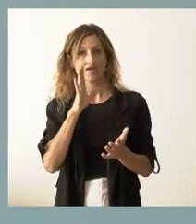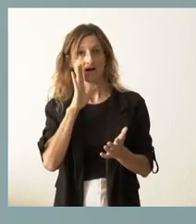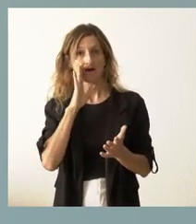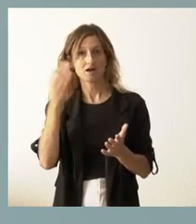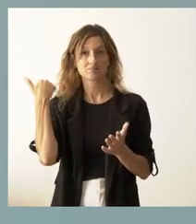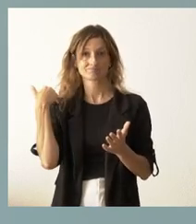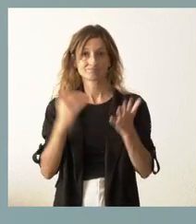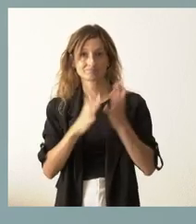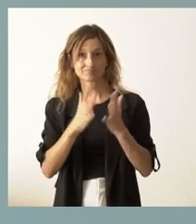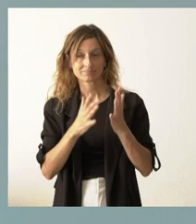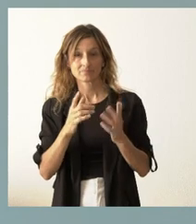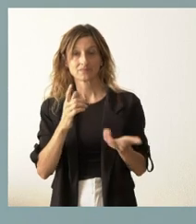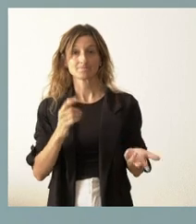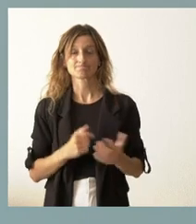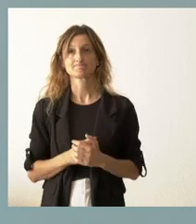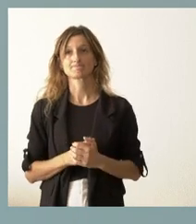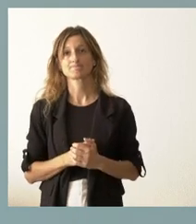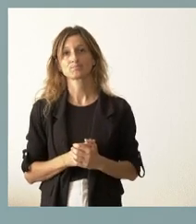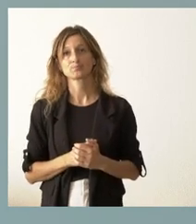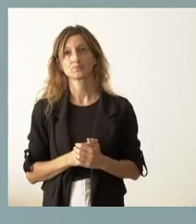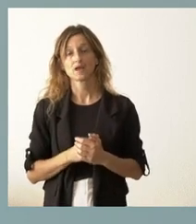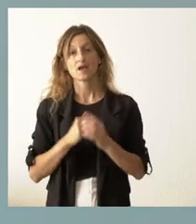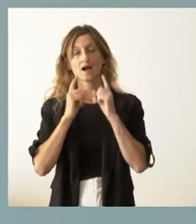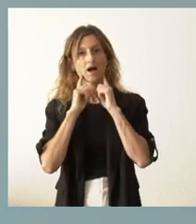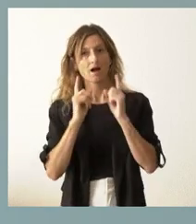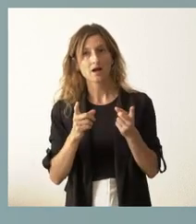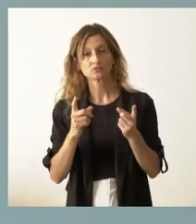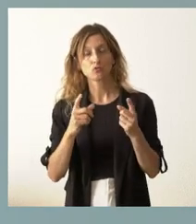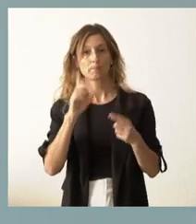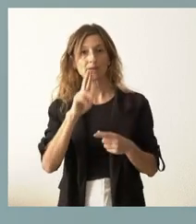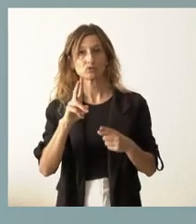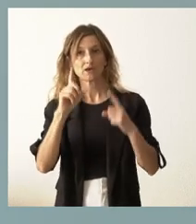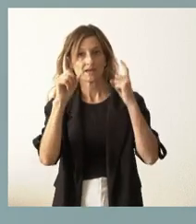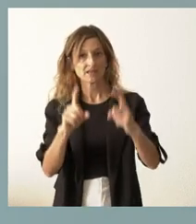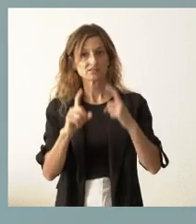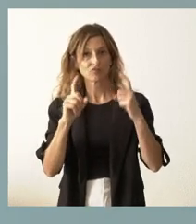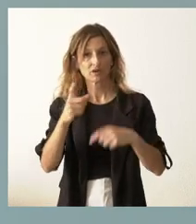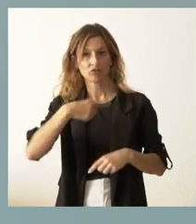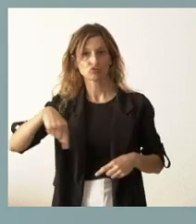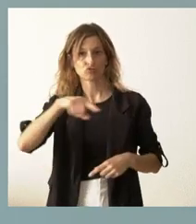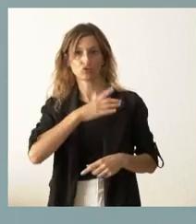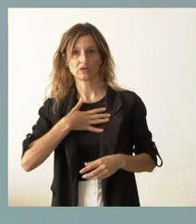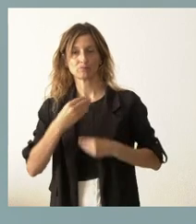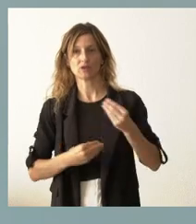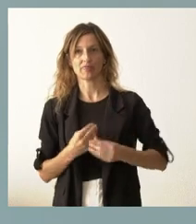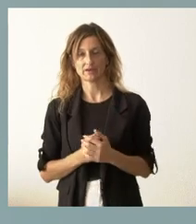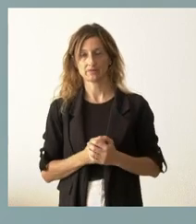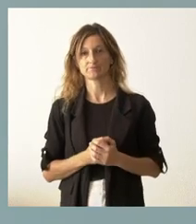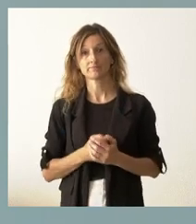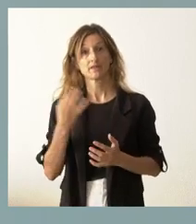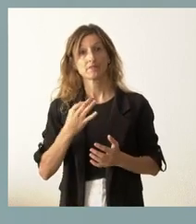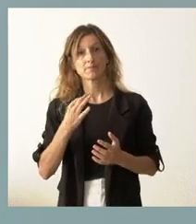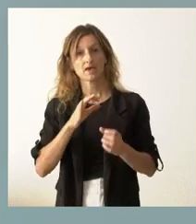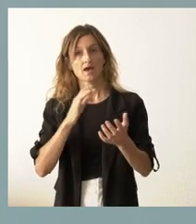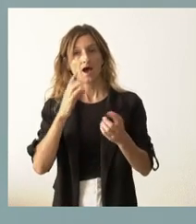este momento y que si acaso nos hace más llamativo todo el esfuerzo que queramos hacer en este ámbito. Nosotros creemos que hay que actuar en varios